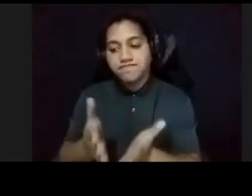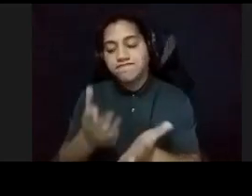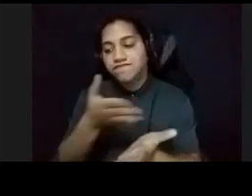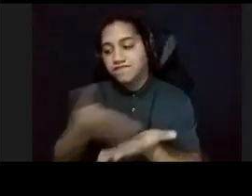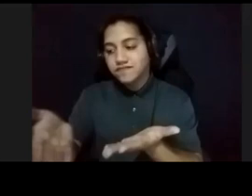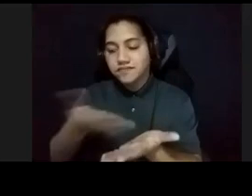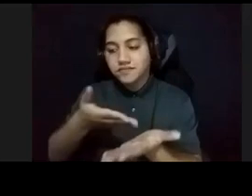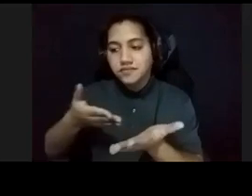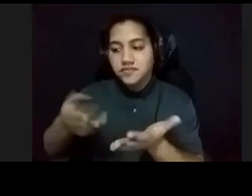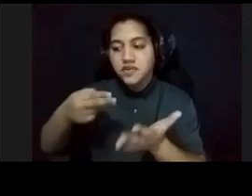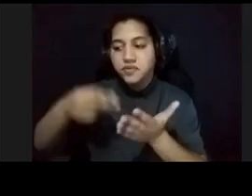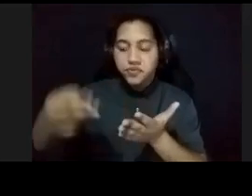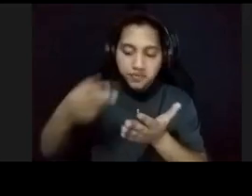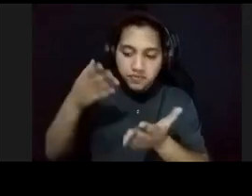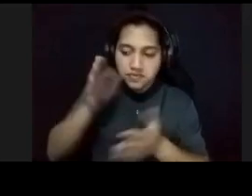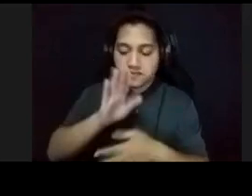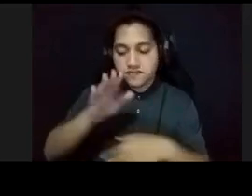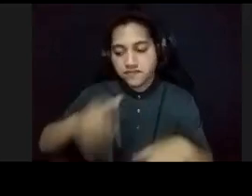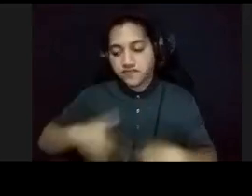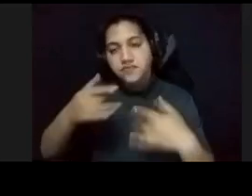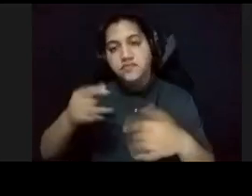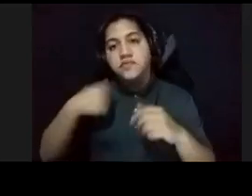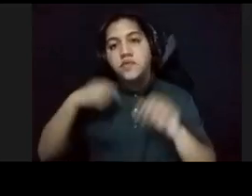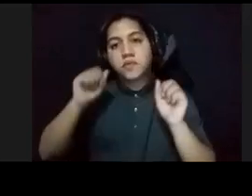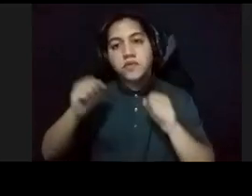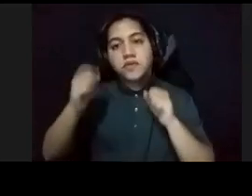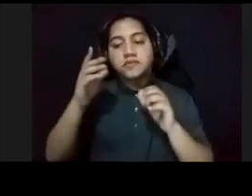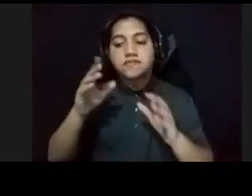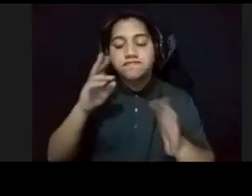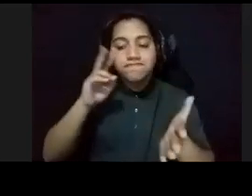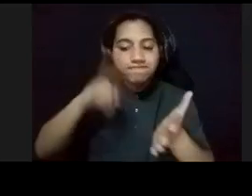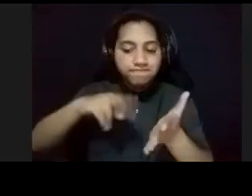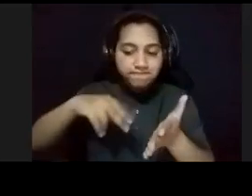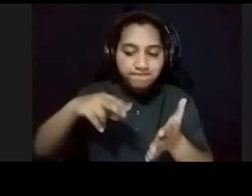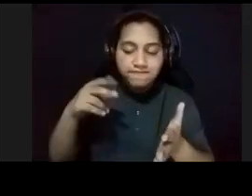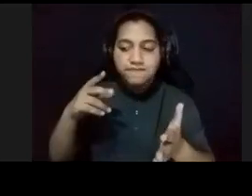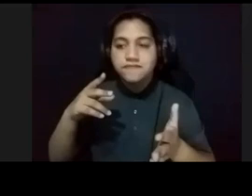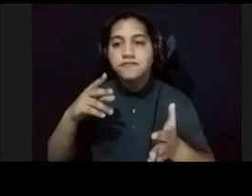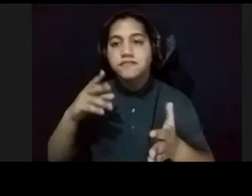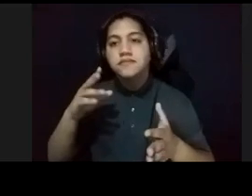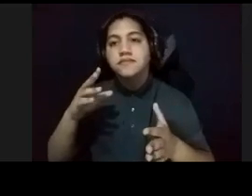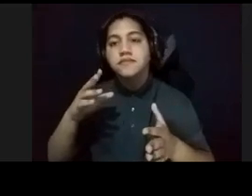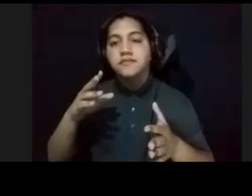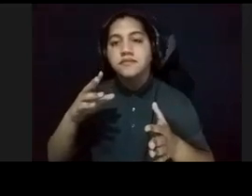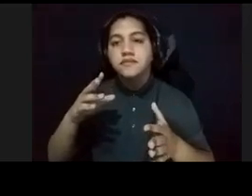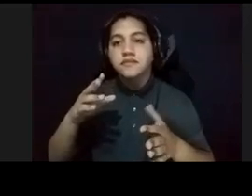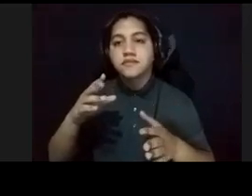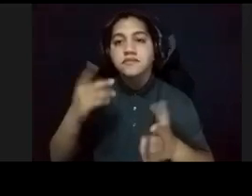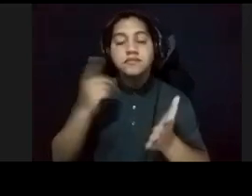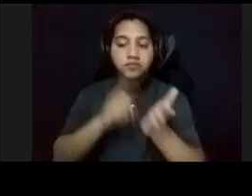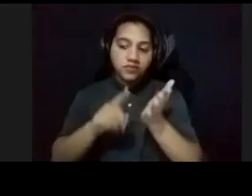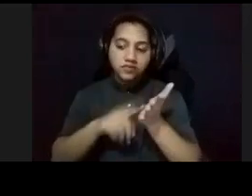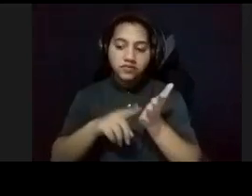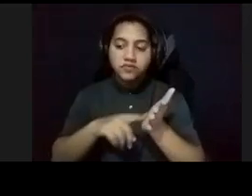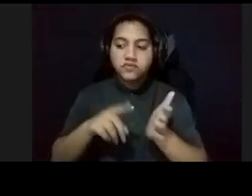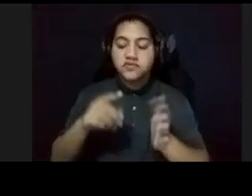historiografía, que podamos ir, acercarla, acercarnos, leerla, para estos estudios, que vamos